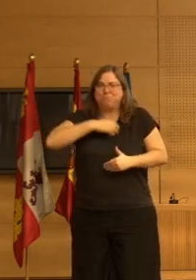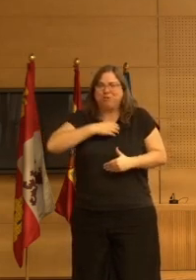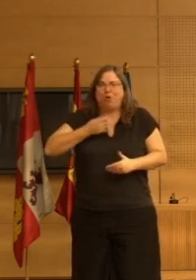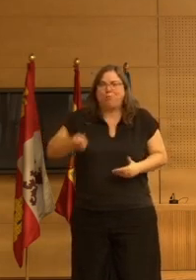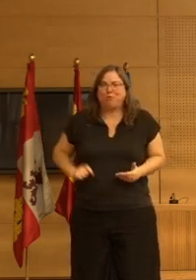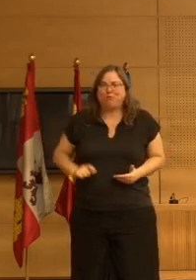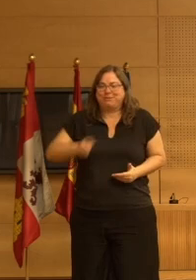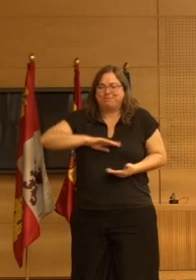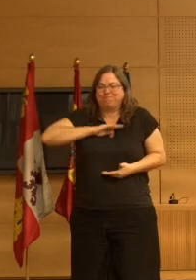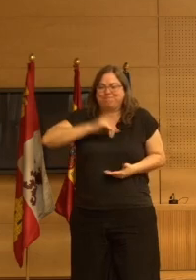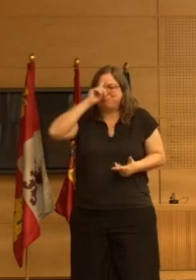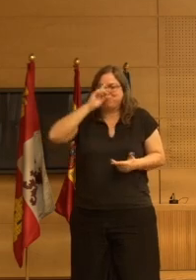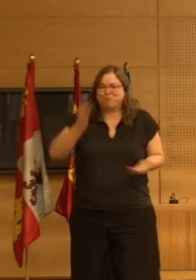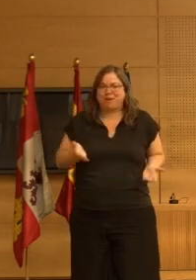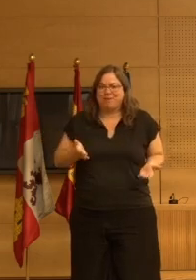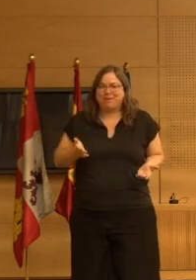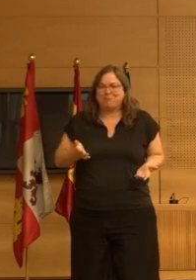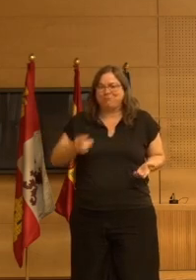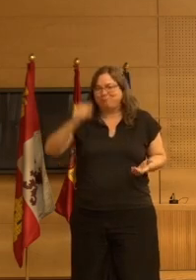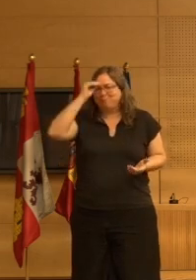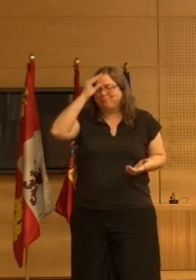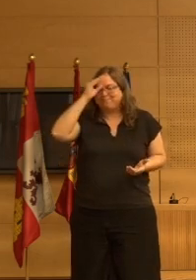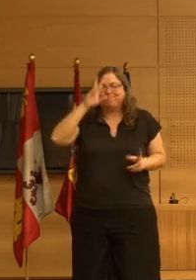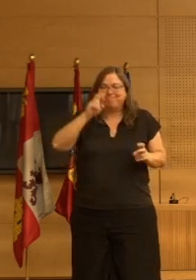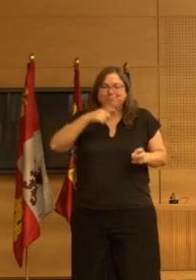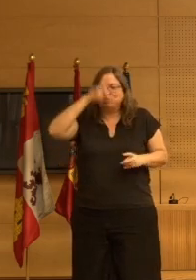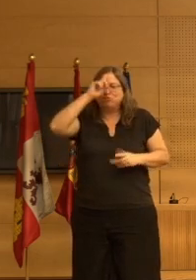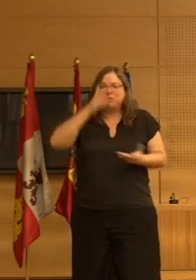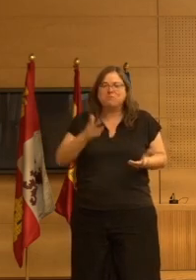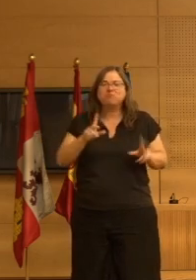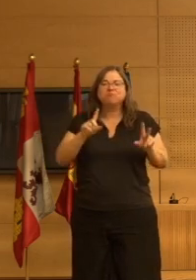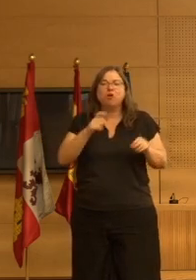en lo que se refiere al equipo entonces